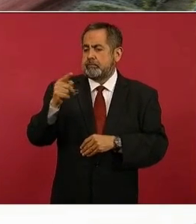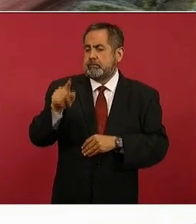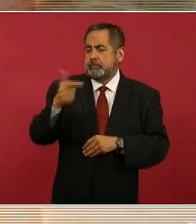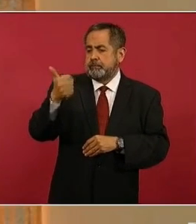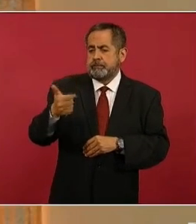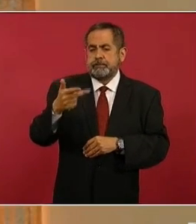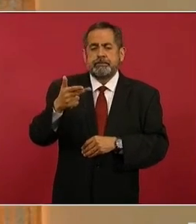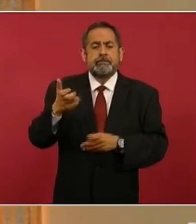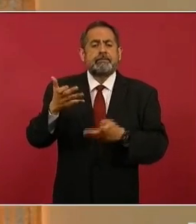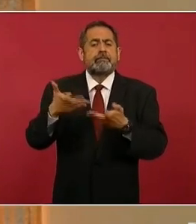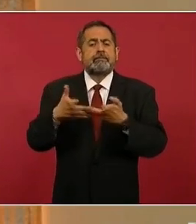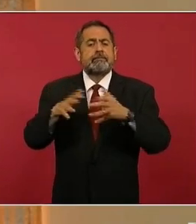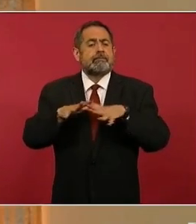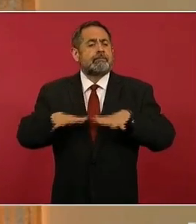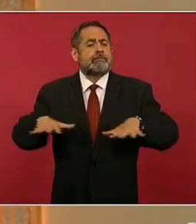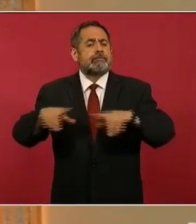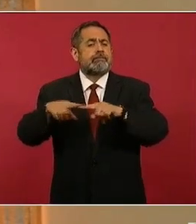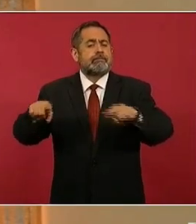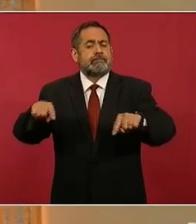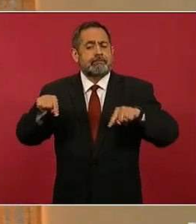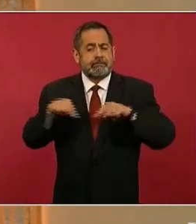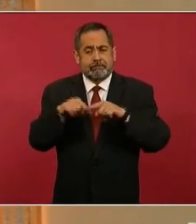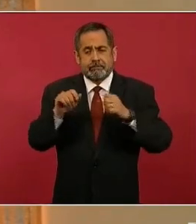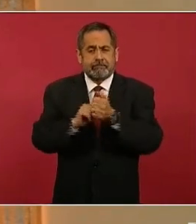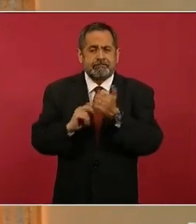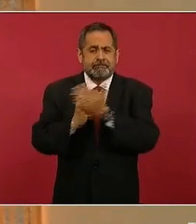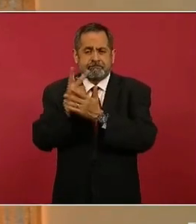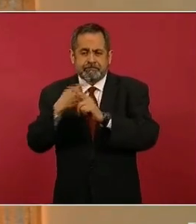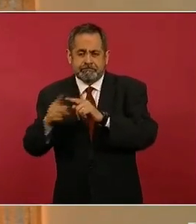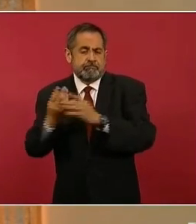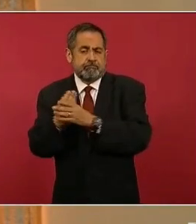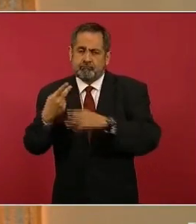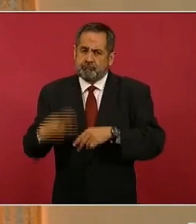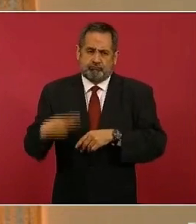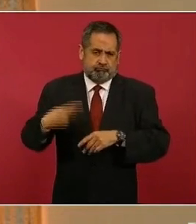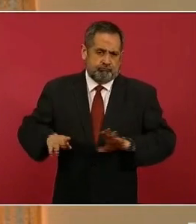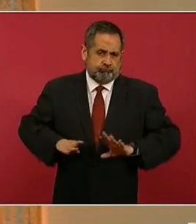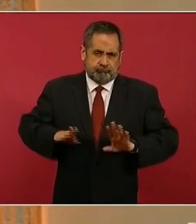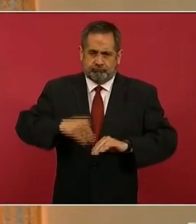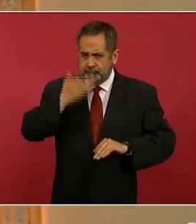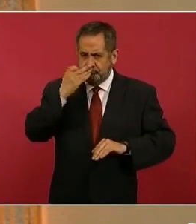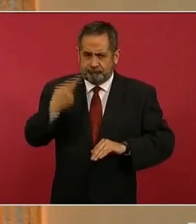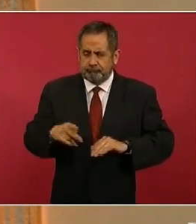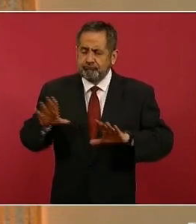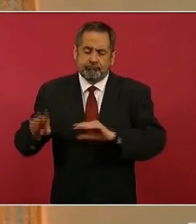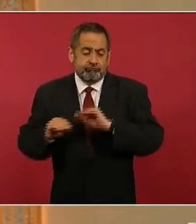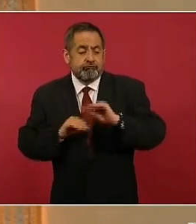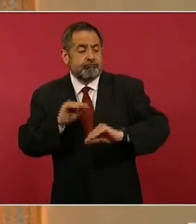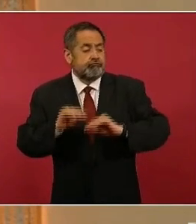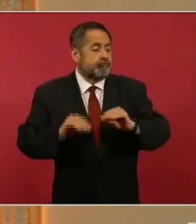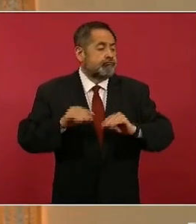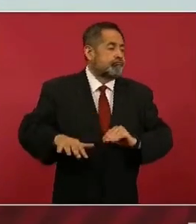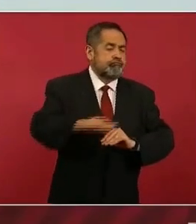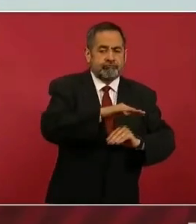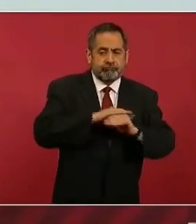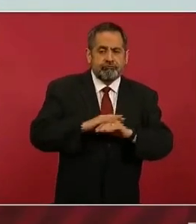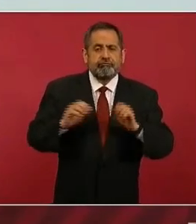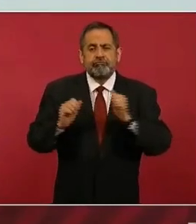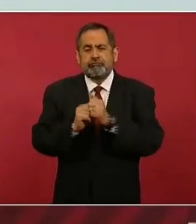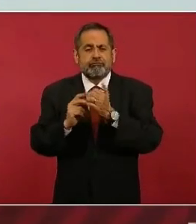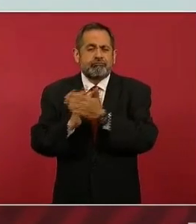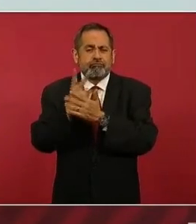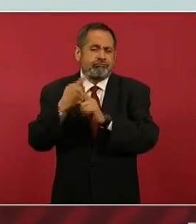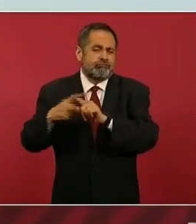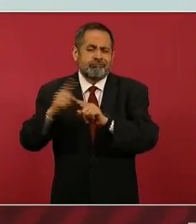hectáreas con especies herbáceas de la zona, hay más de tres mil metros cúbicos de cobertura vegetal con especies